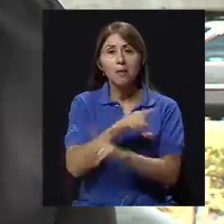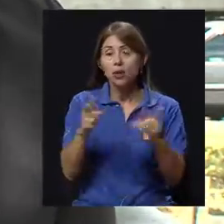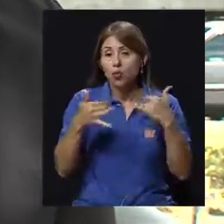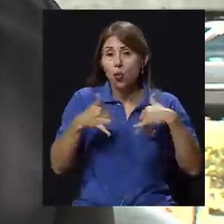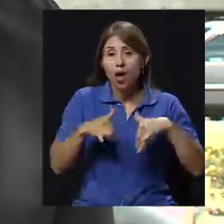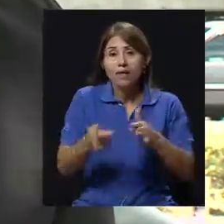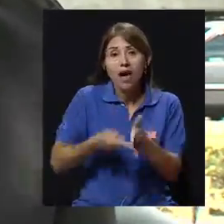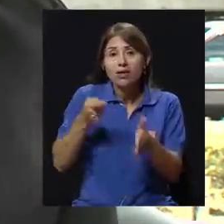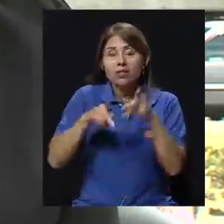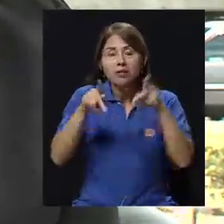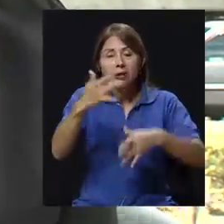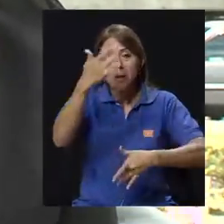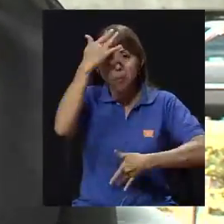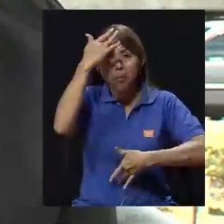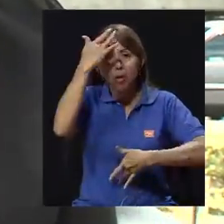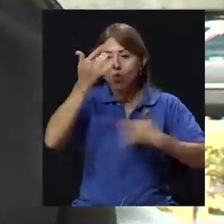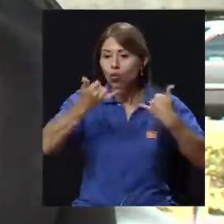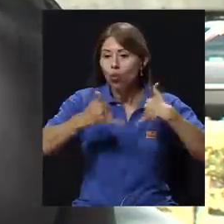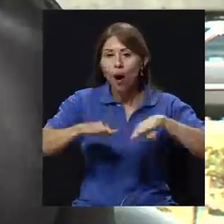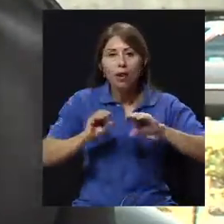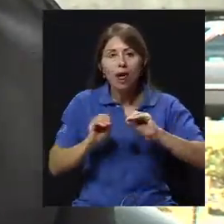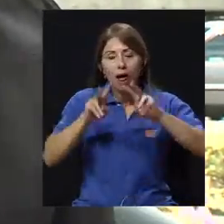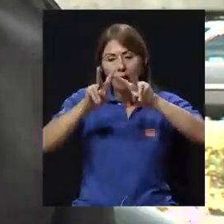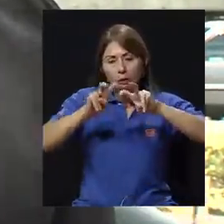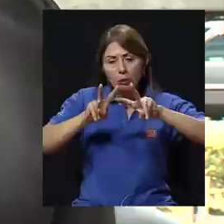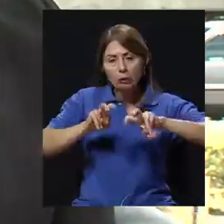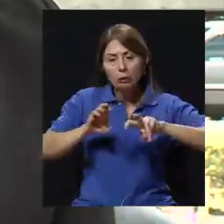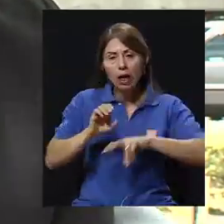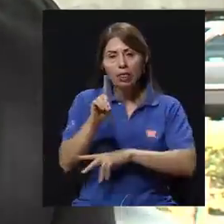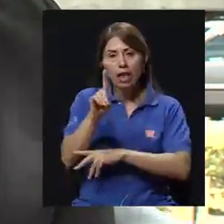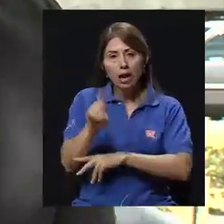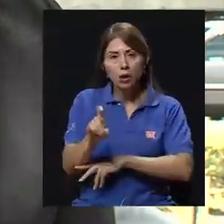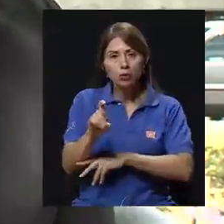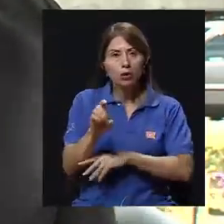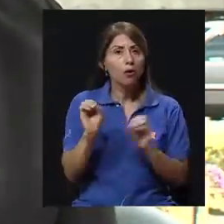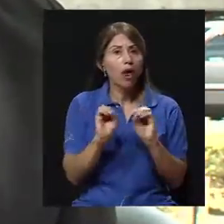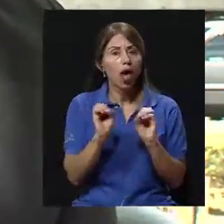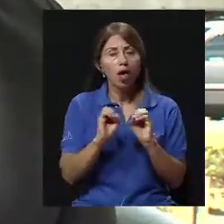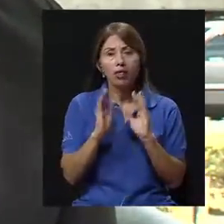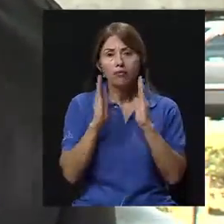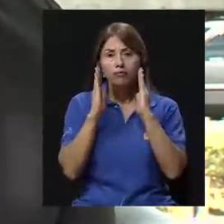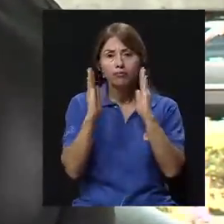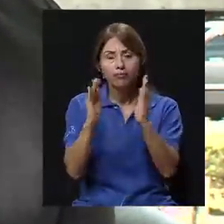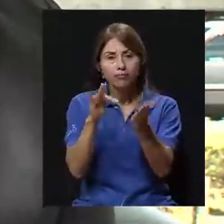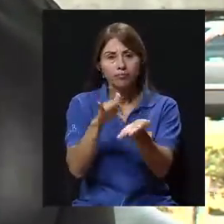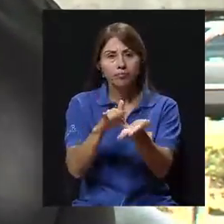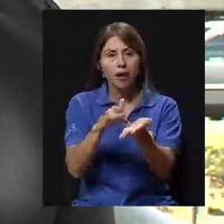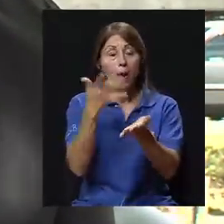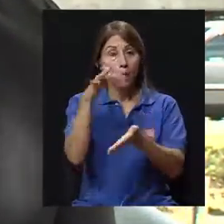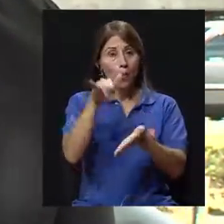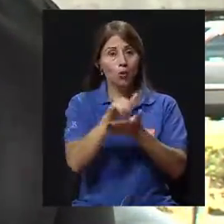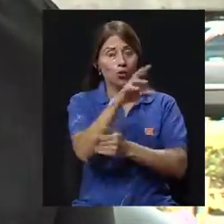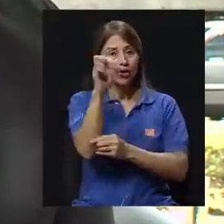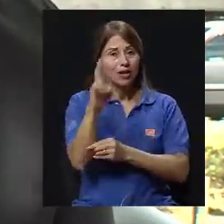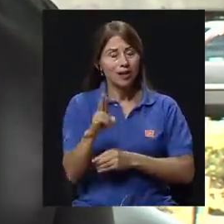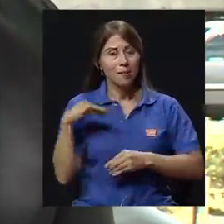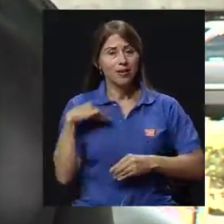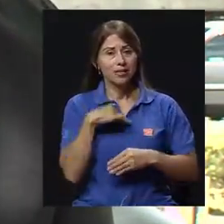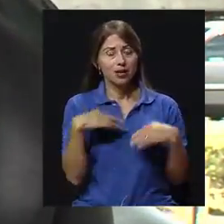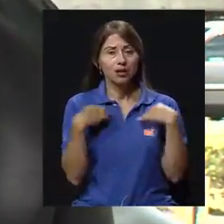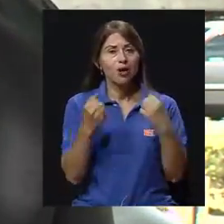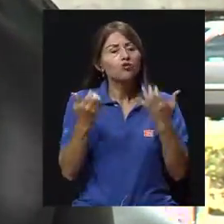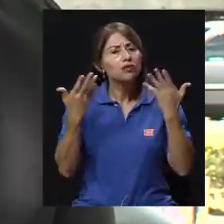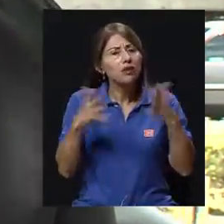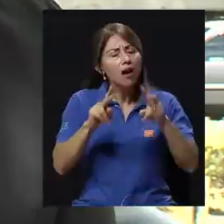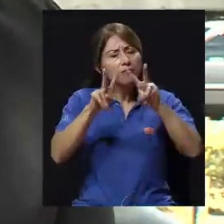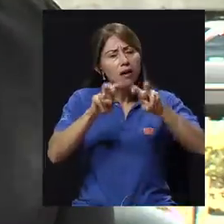diagnosticar y también sin tratar. Y por eso es que nuestro país, el Ministerio de Salud, ha hecho un análisis de la situación